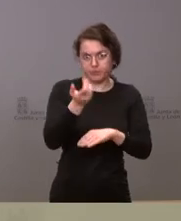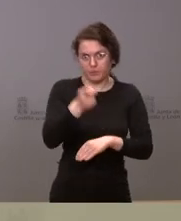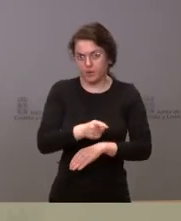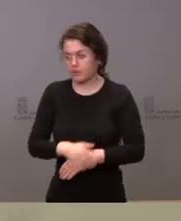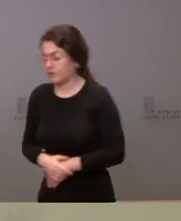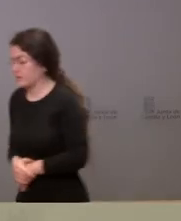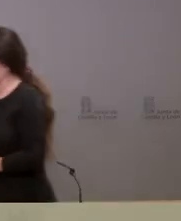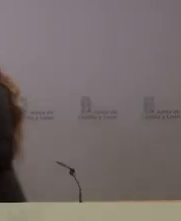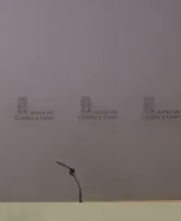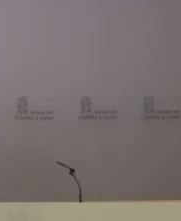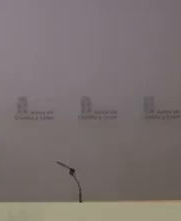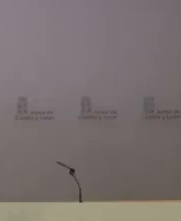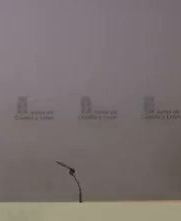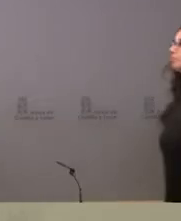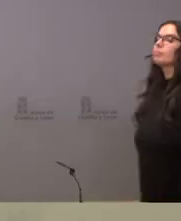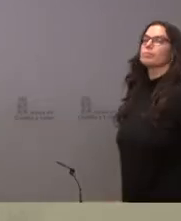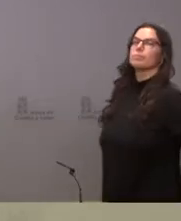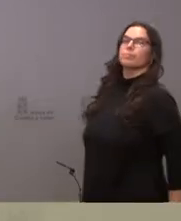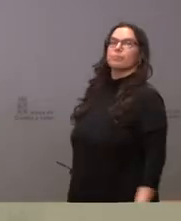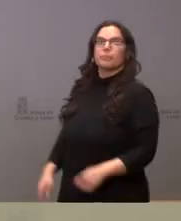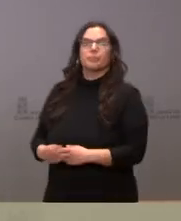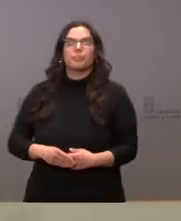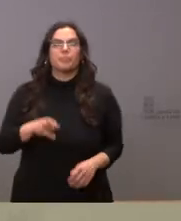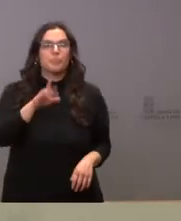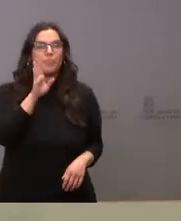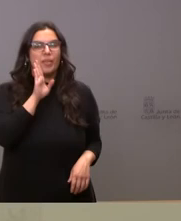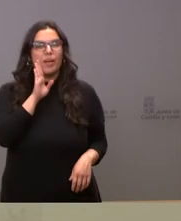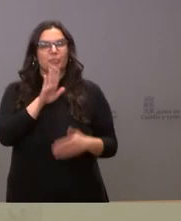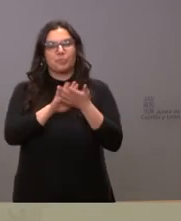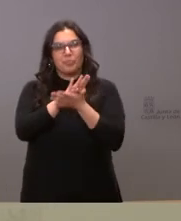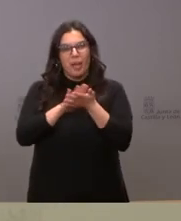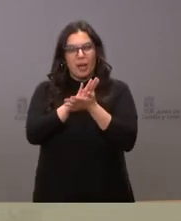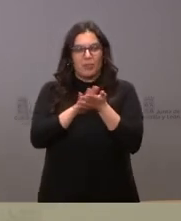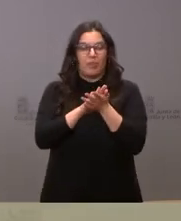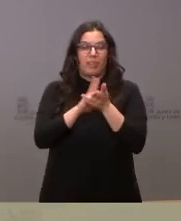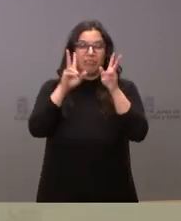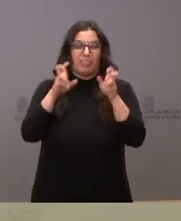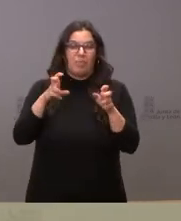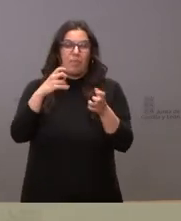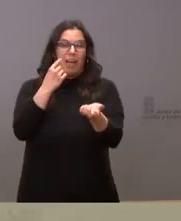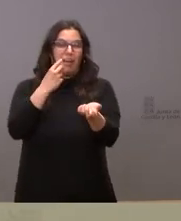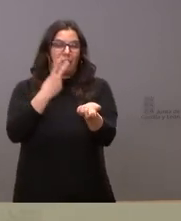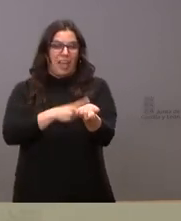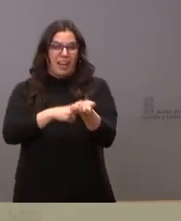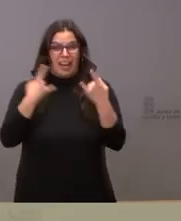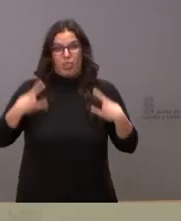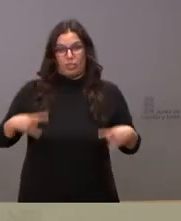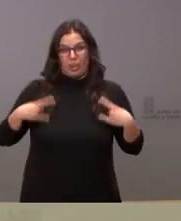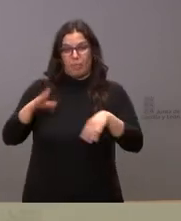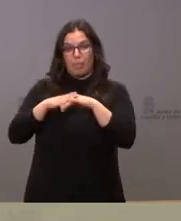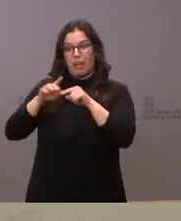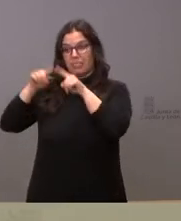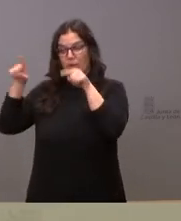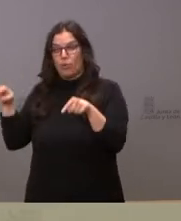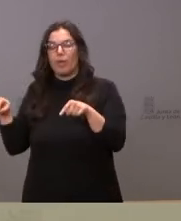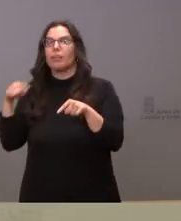Sí, hablaba usted de la radioterapia al hilo de Segovia nombrado pues Ávila, Soria o El Bierzo que entiendo que no hay ninguna novedad